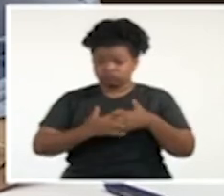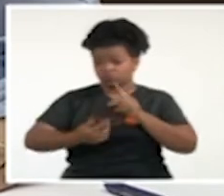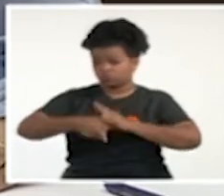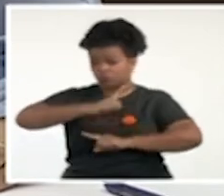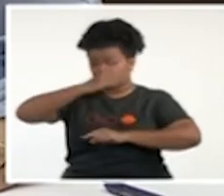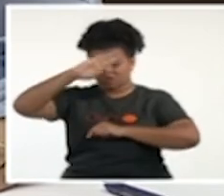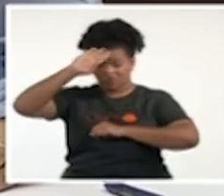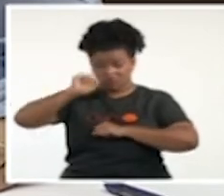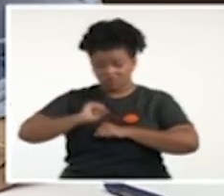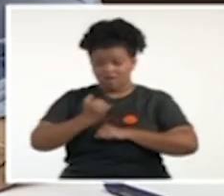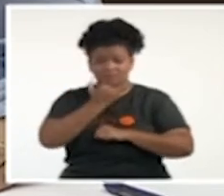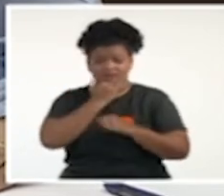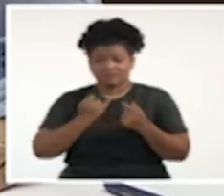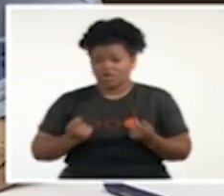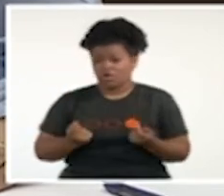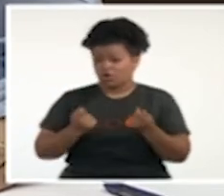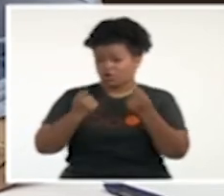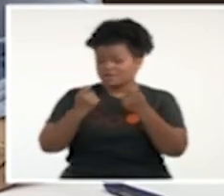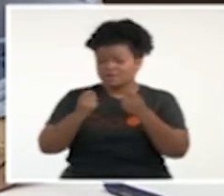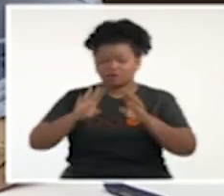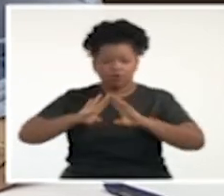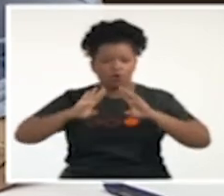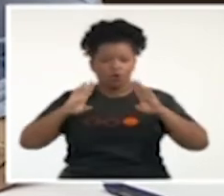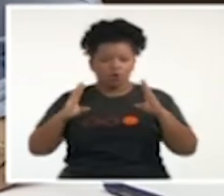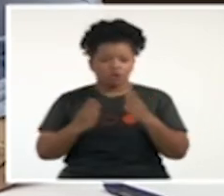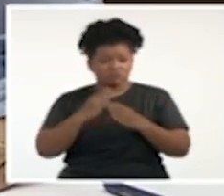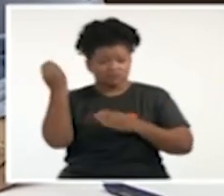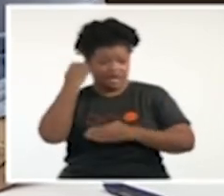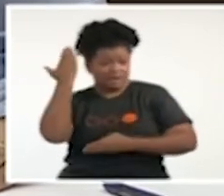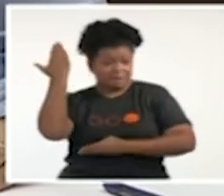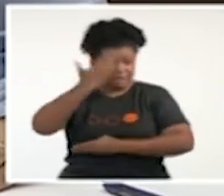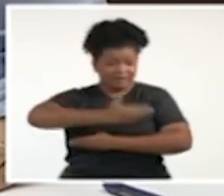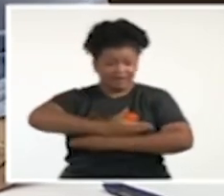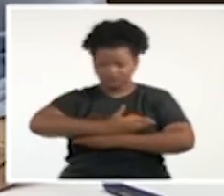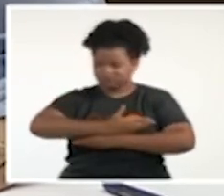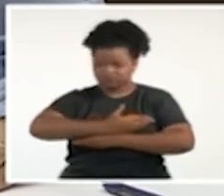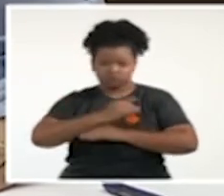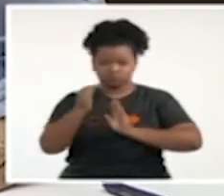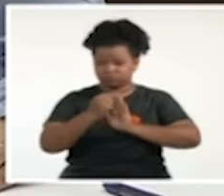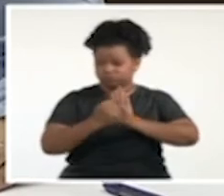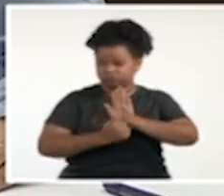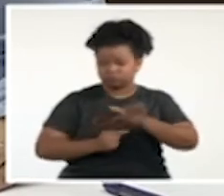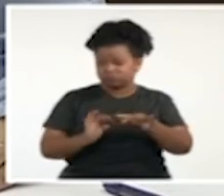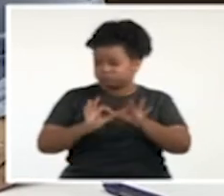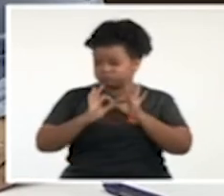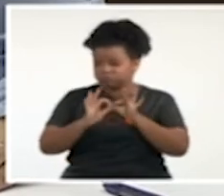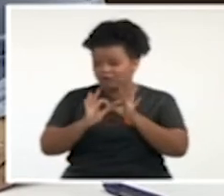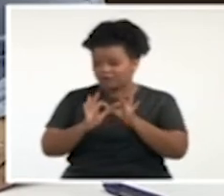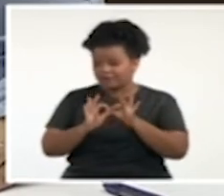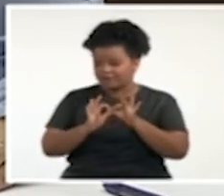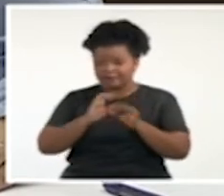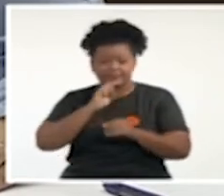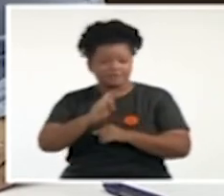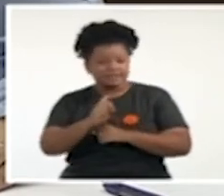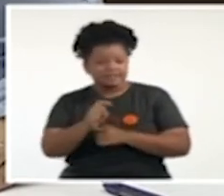económico, comercial y financiero. Las limitaciones financieras y de acceso a crédito que